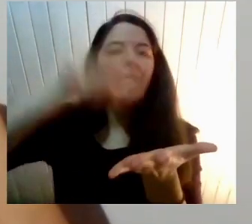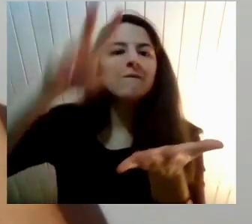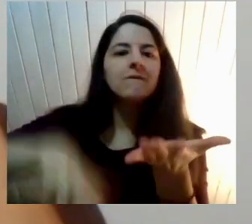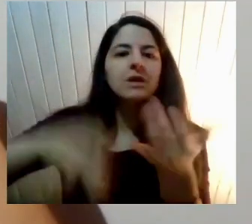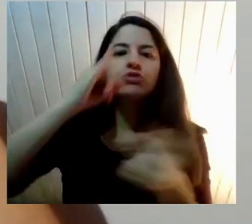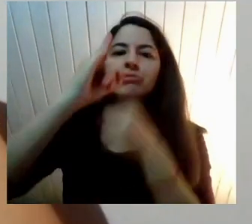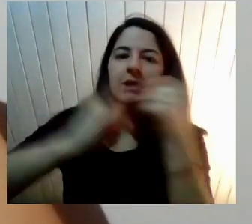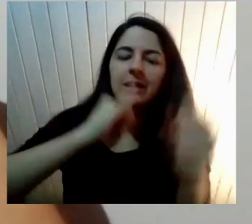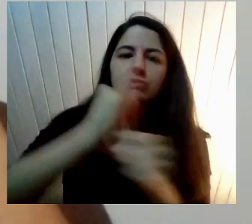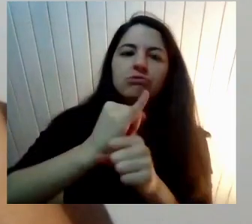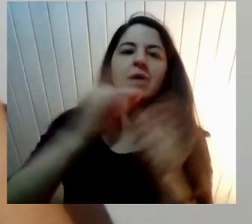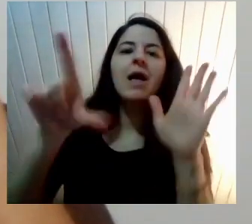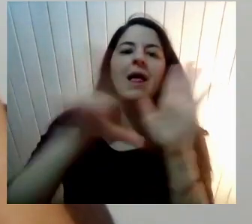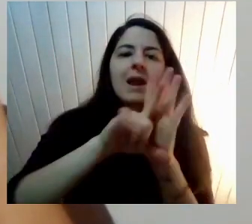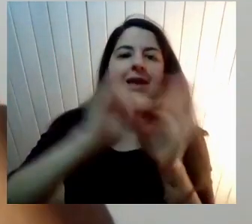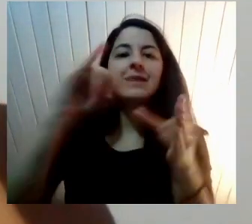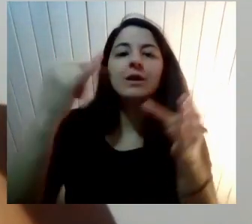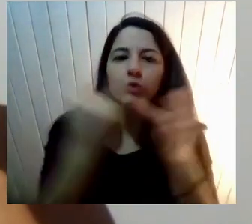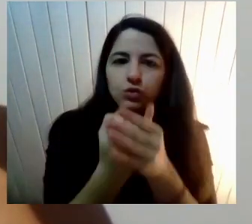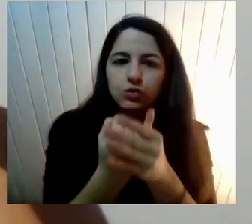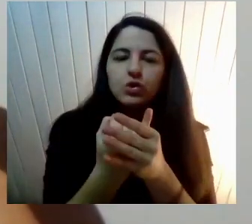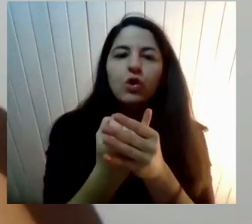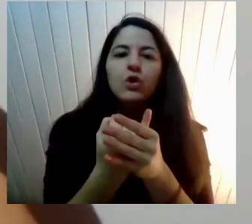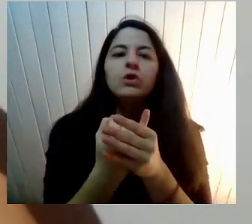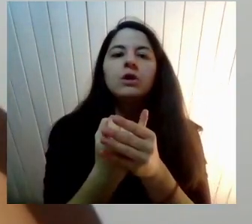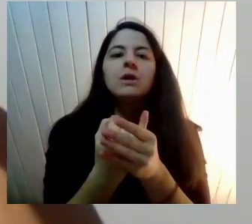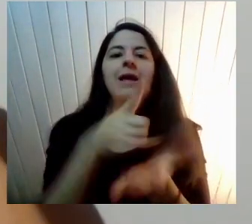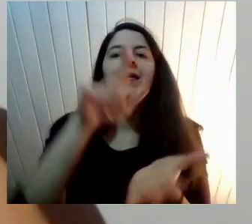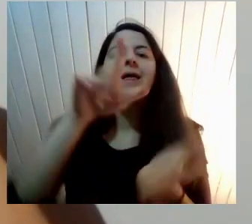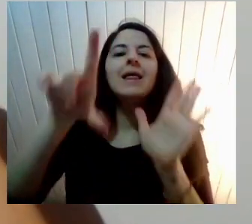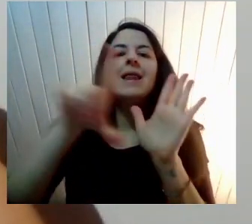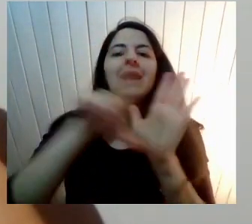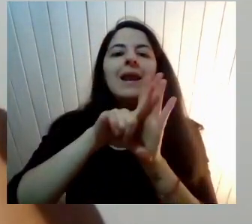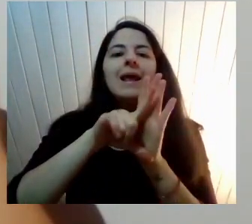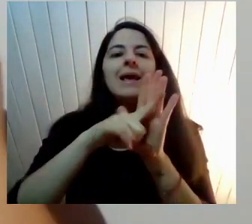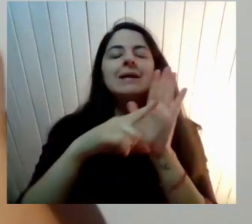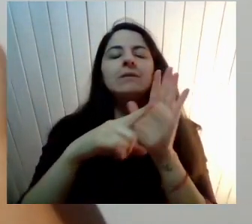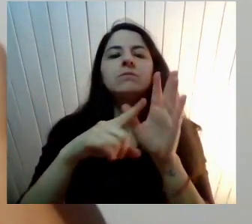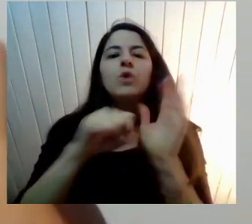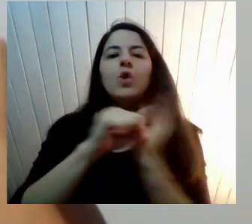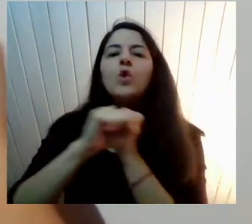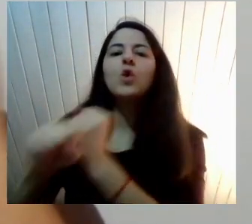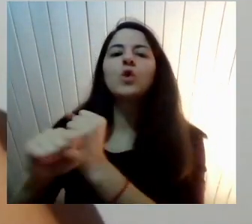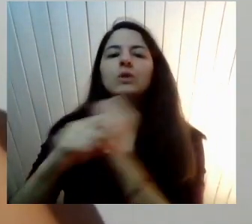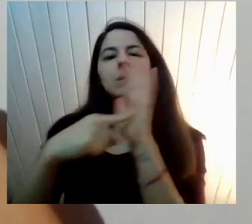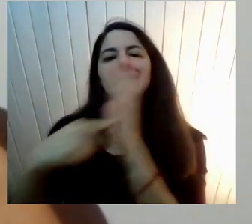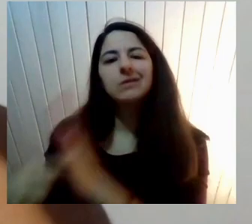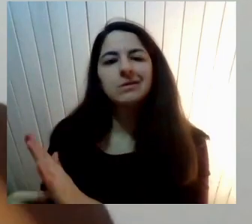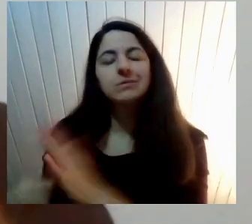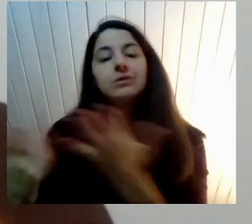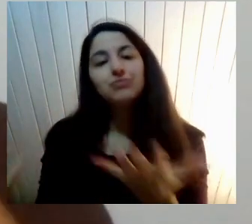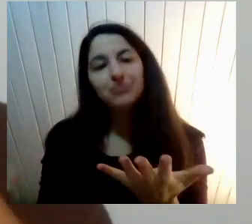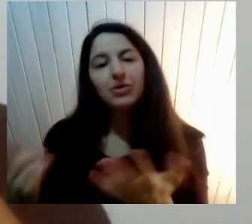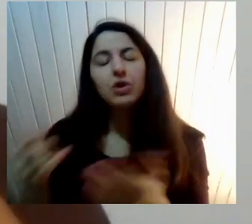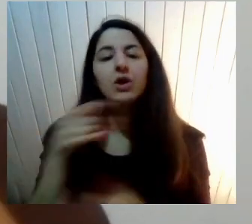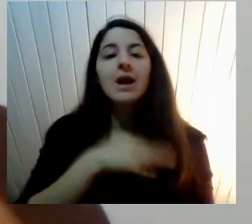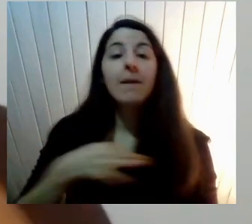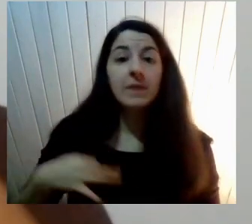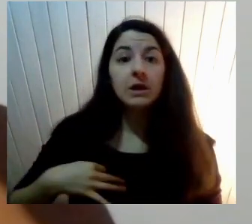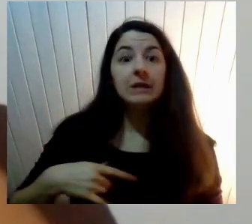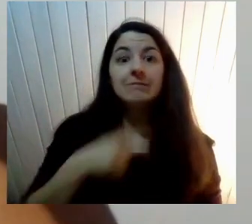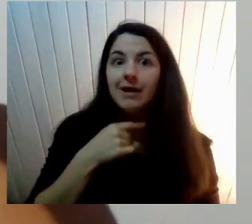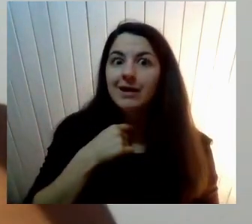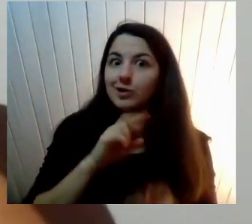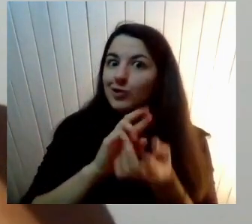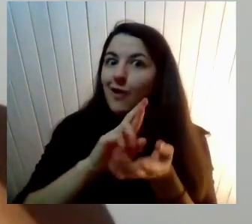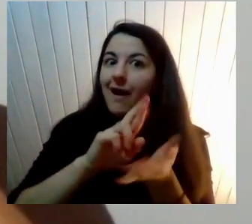inclusión Que Cubillos Intentó tocar También a través De la admisión Y otras cosas Pero no lo consiguió Digamos Está la ley Samudio